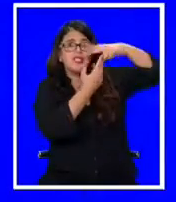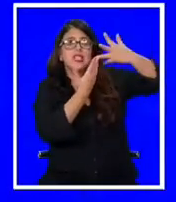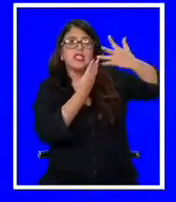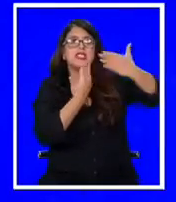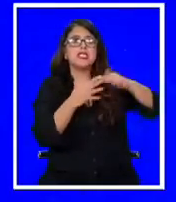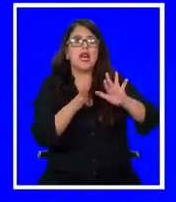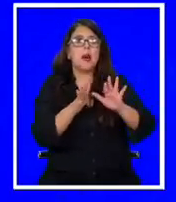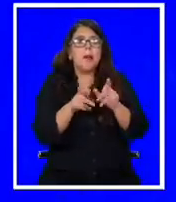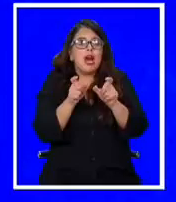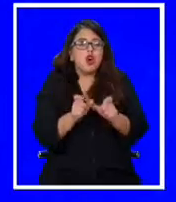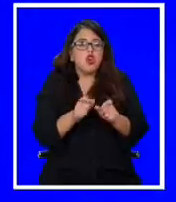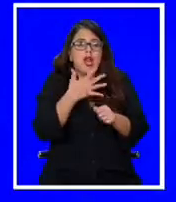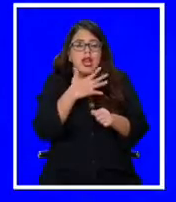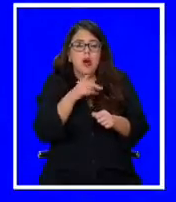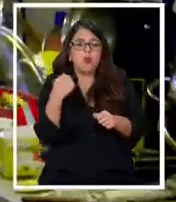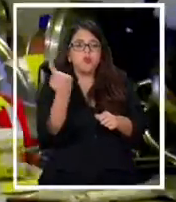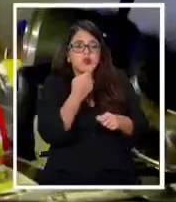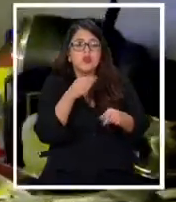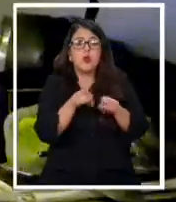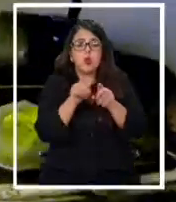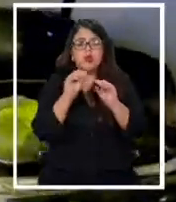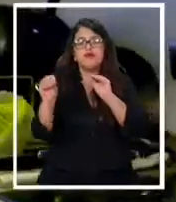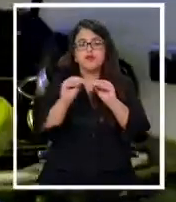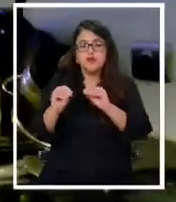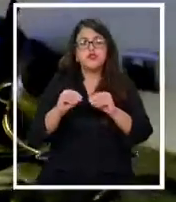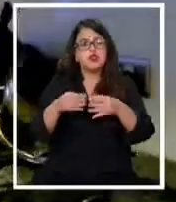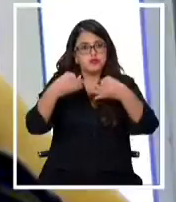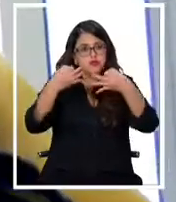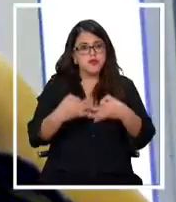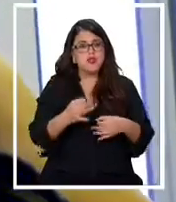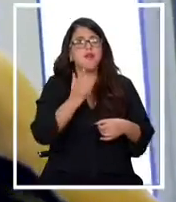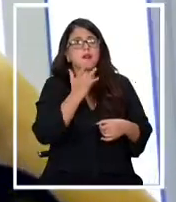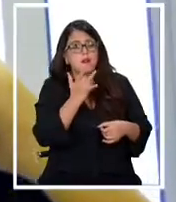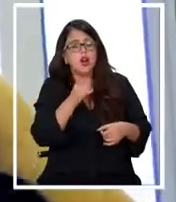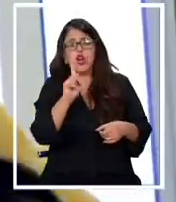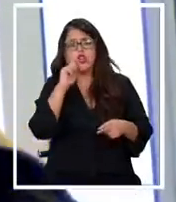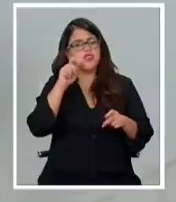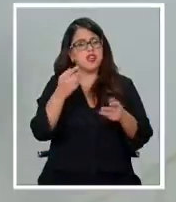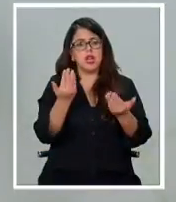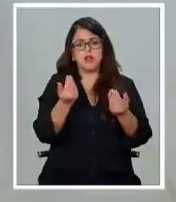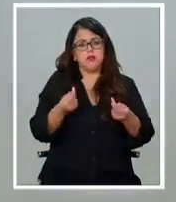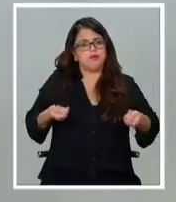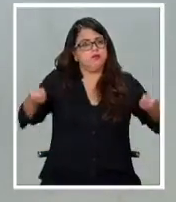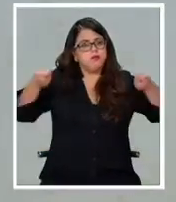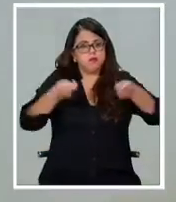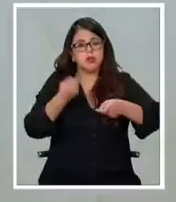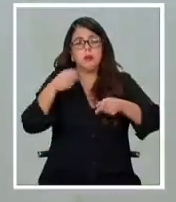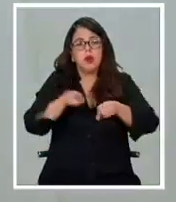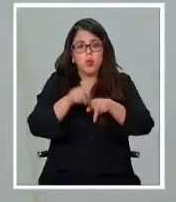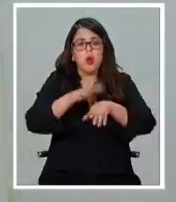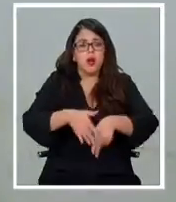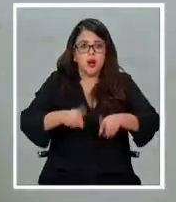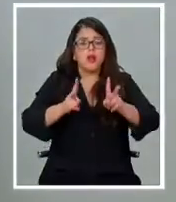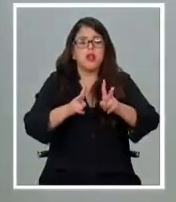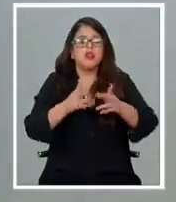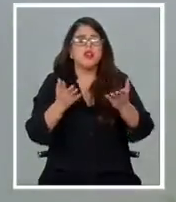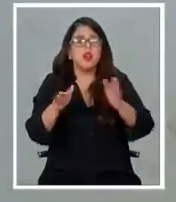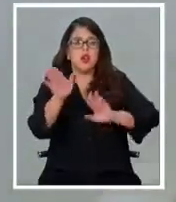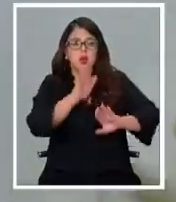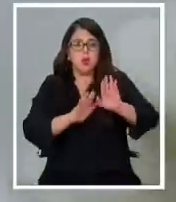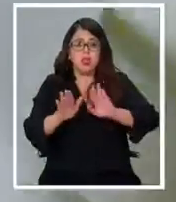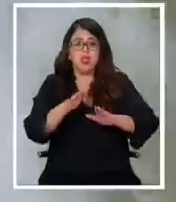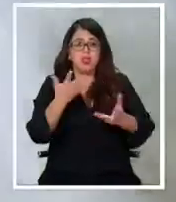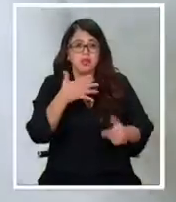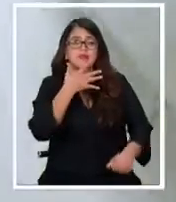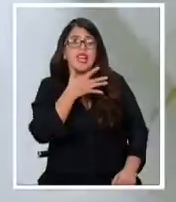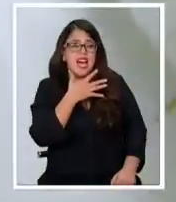que utilizamos. Consejos prácticos y sencillos que no necesitan de una gran inversión, pero que nos permiten cuidar un recurso cada